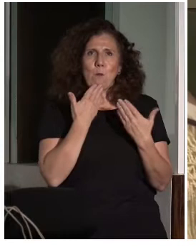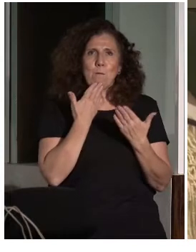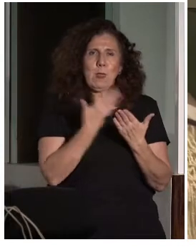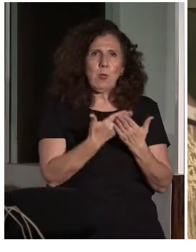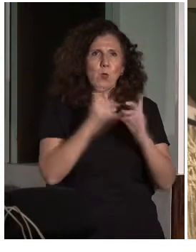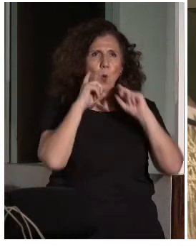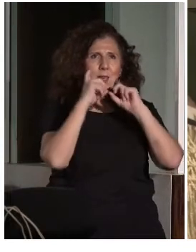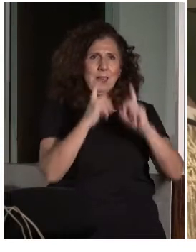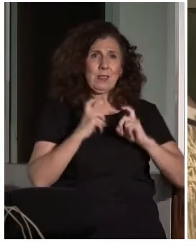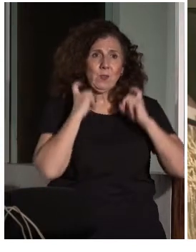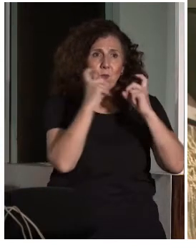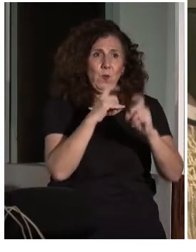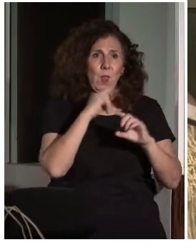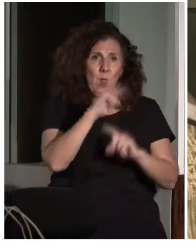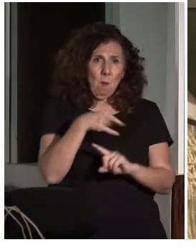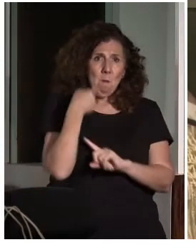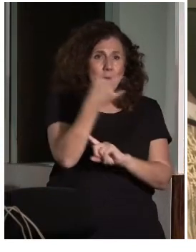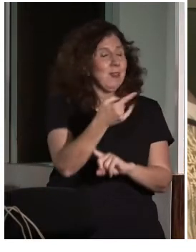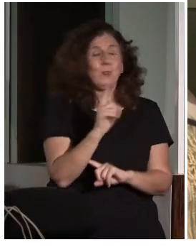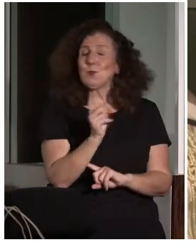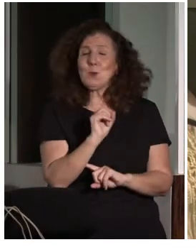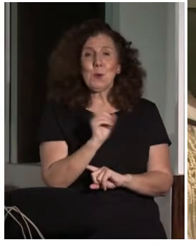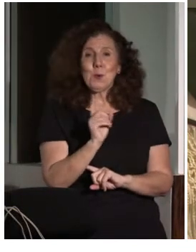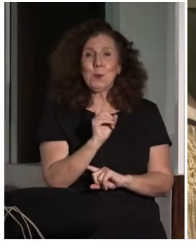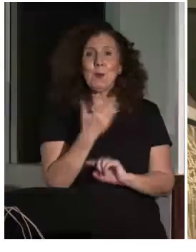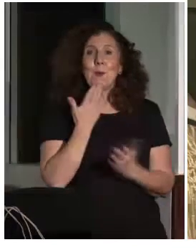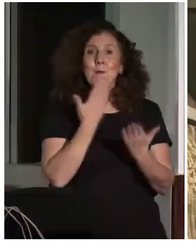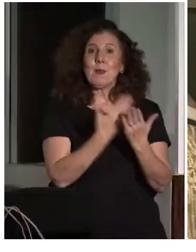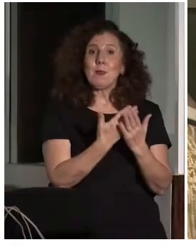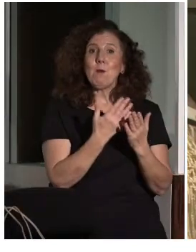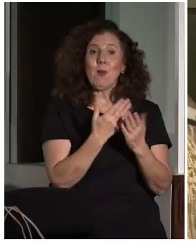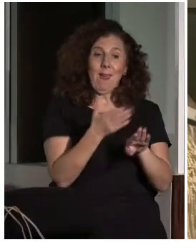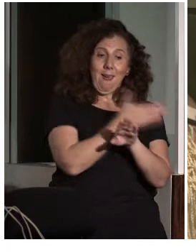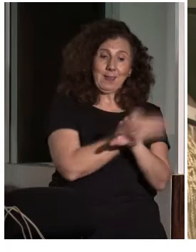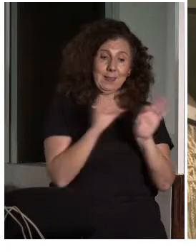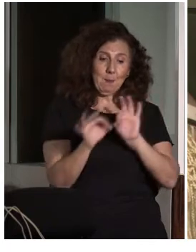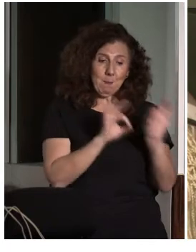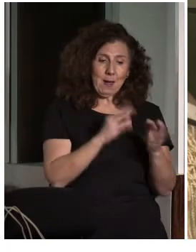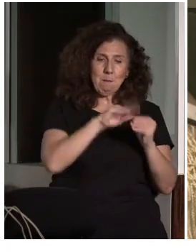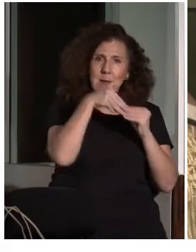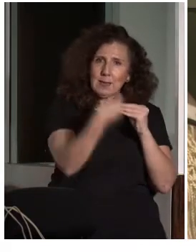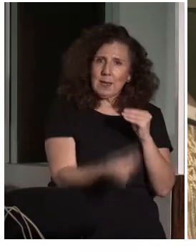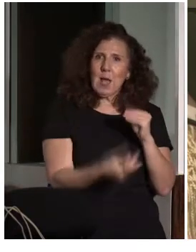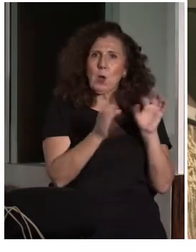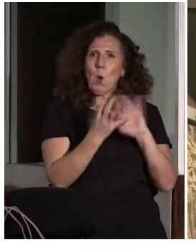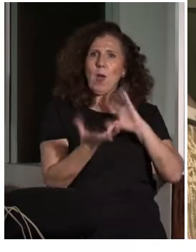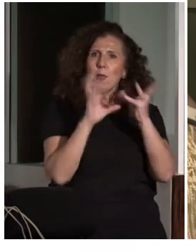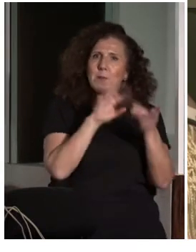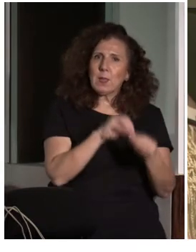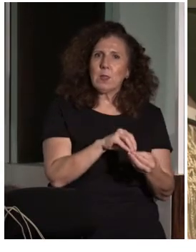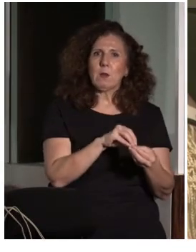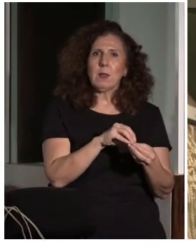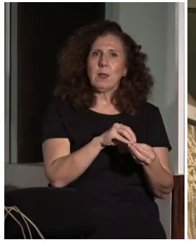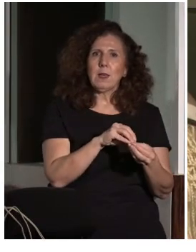que cuando se hagan los materiales, cuando se hagan o se preparen estas adaptaciones, se piense en ellas